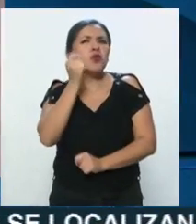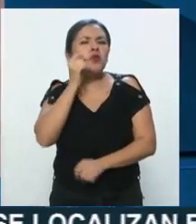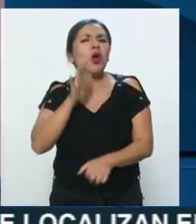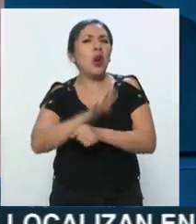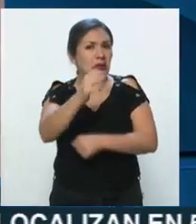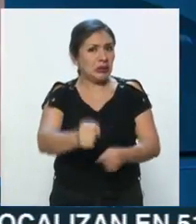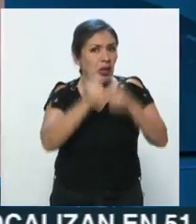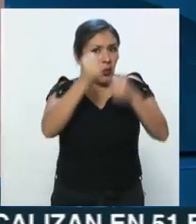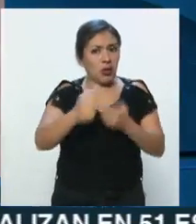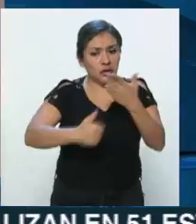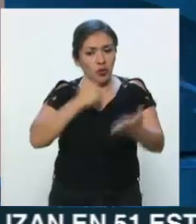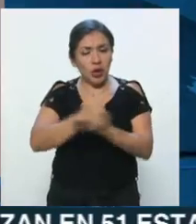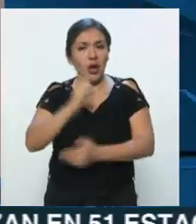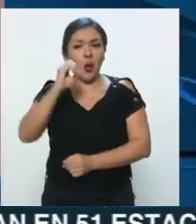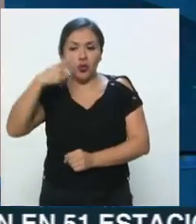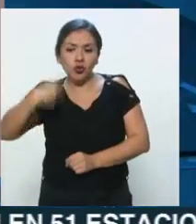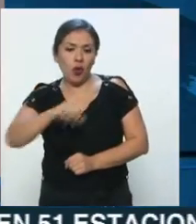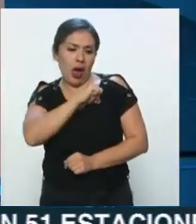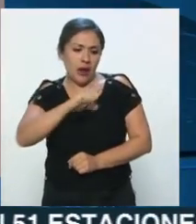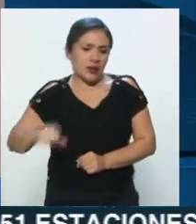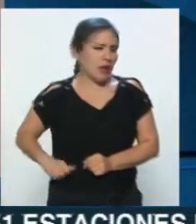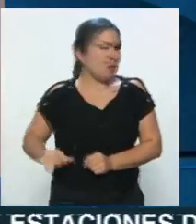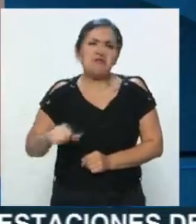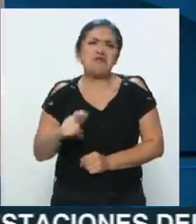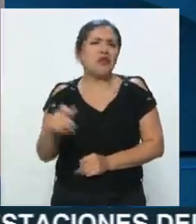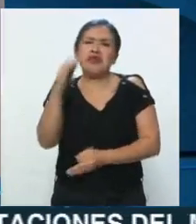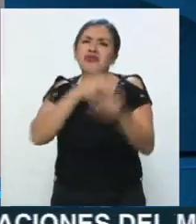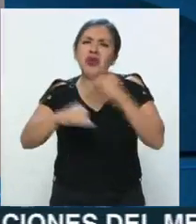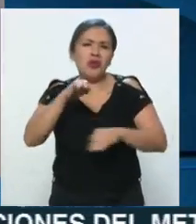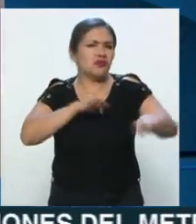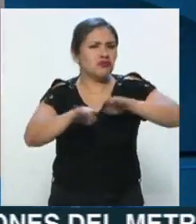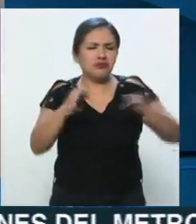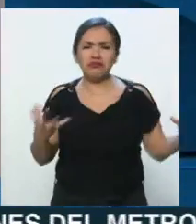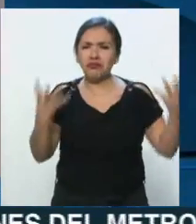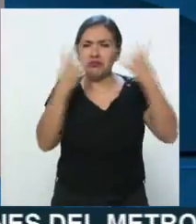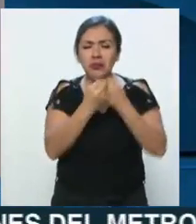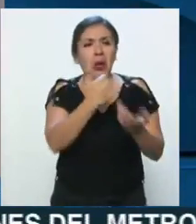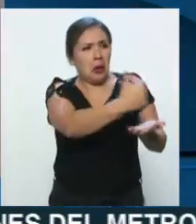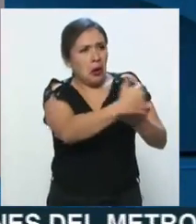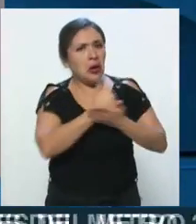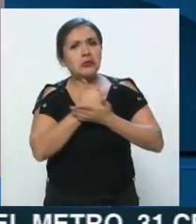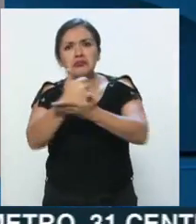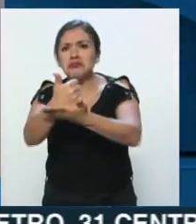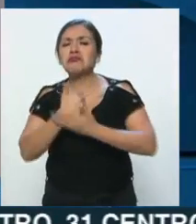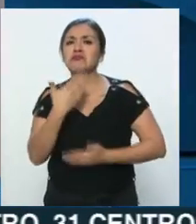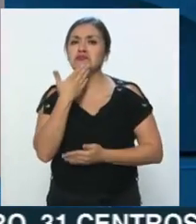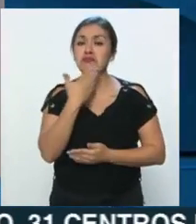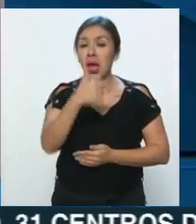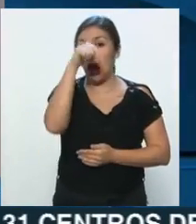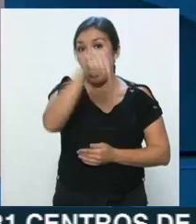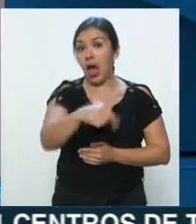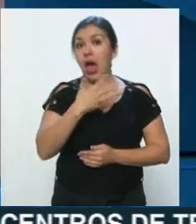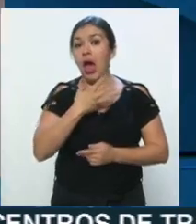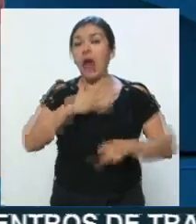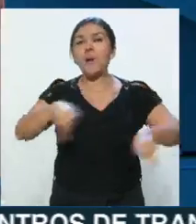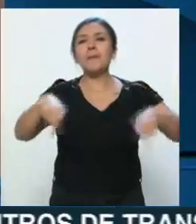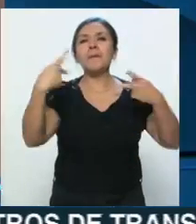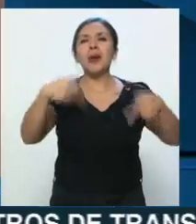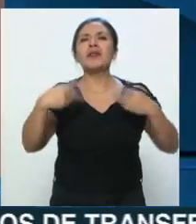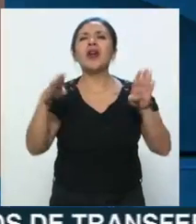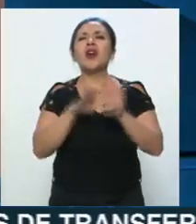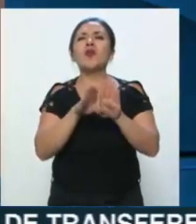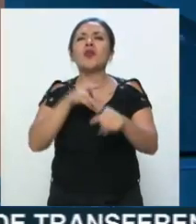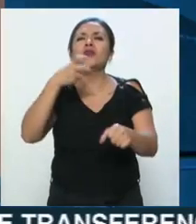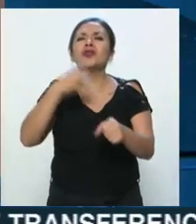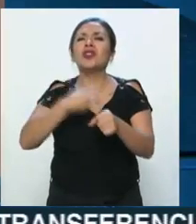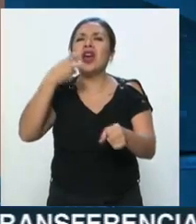ciudadana, o si son de la alcaldía, todos cooperan, nos ayudaron porque ahí se vende, son chelerías, no